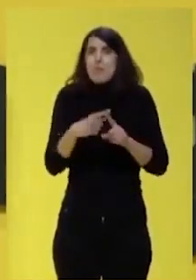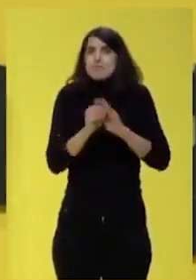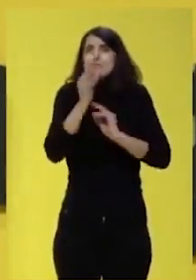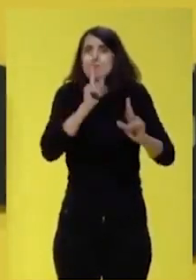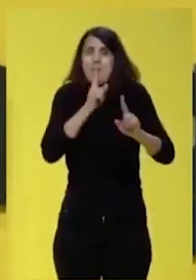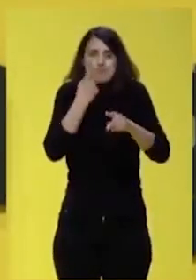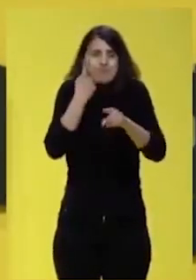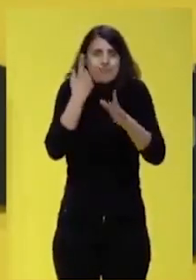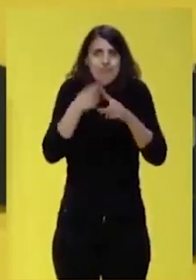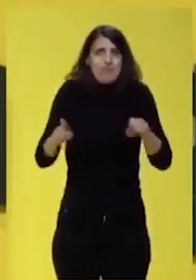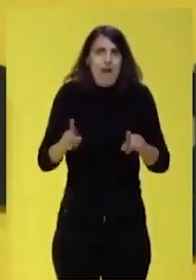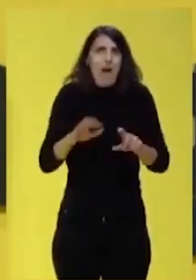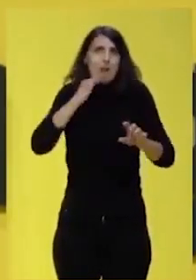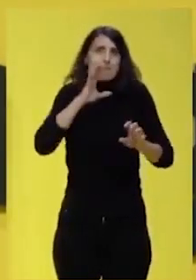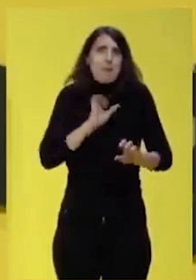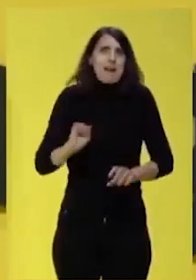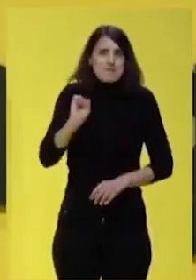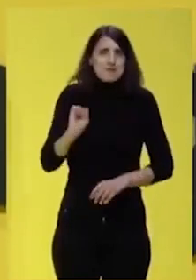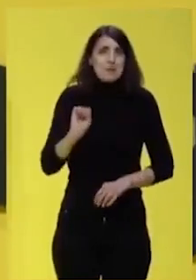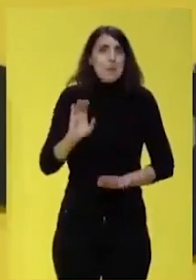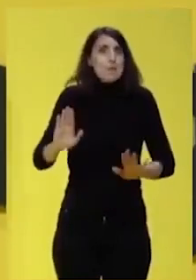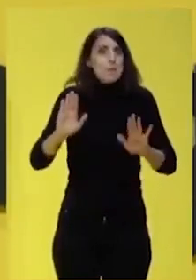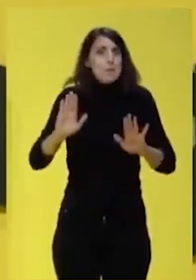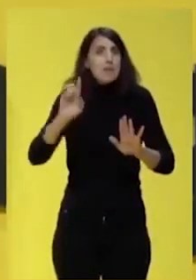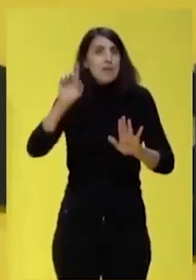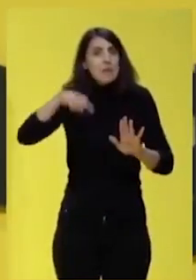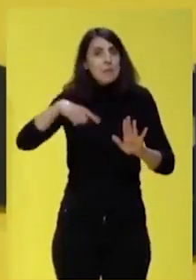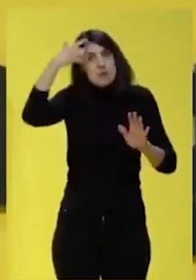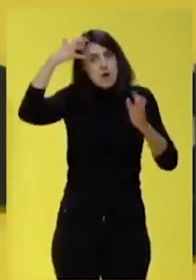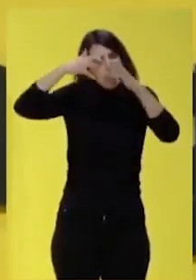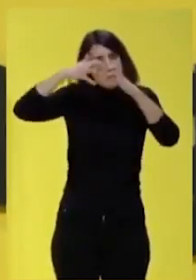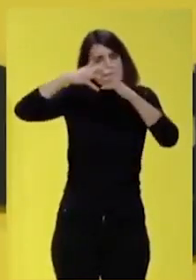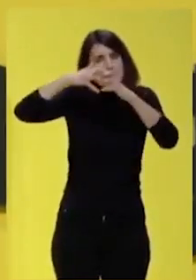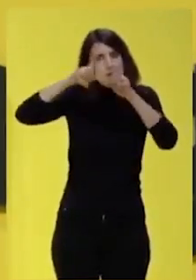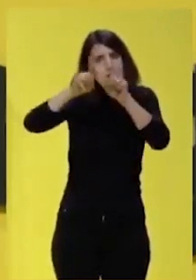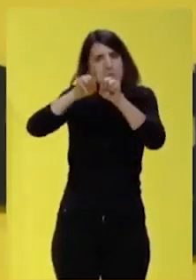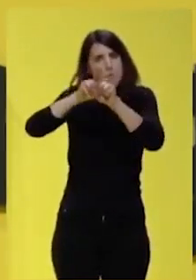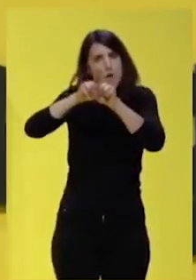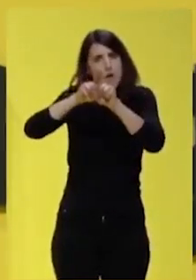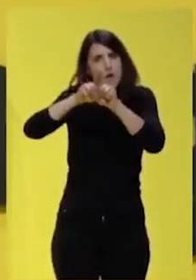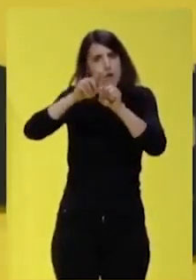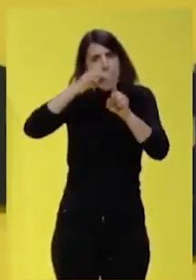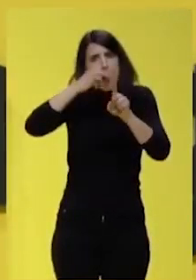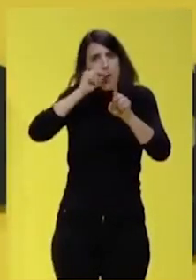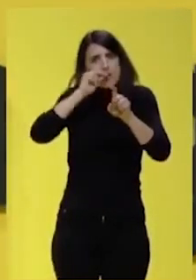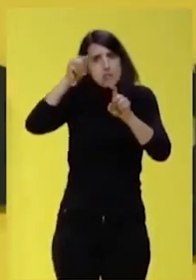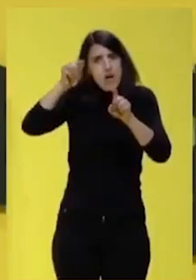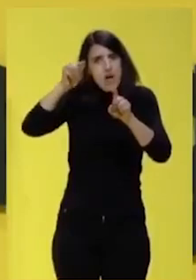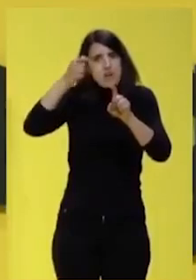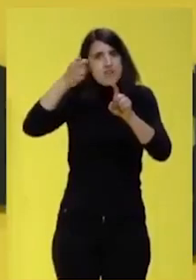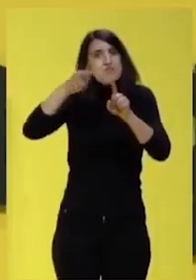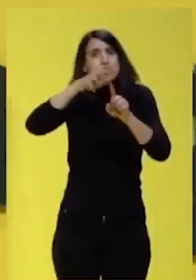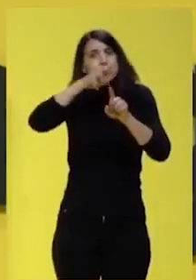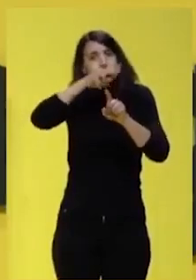extraordinaria, y tampoco tengo la complejidad cerebral suficiente como José María Aznar para hablar, al menos, en la